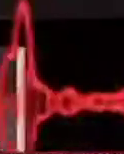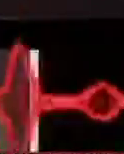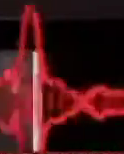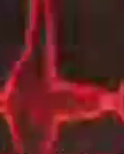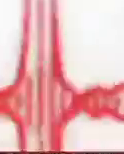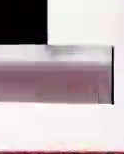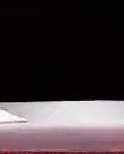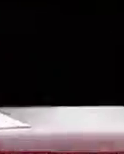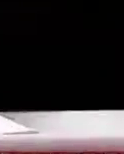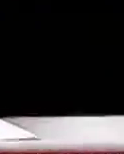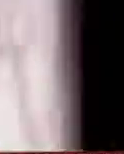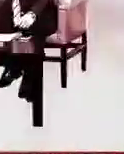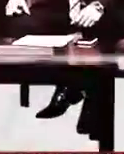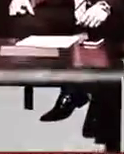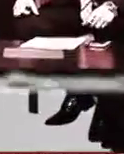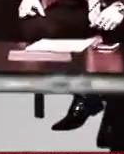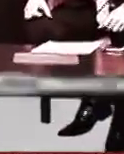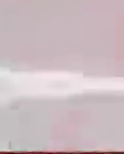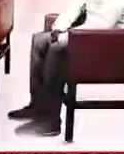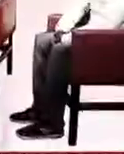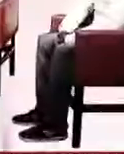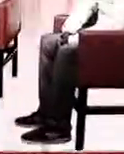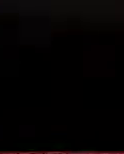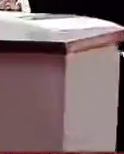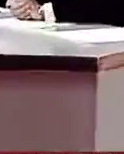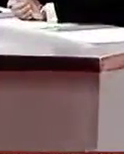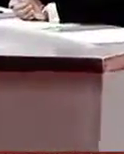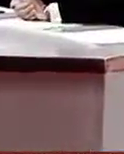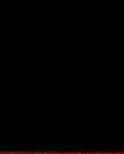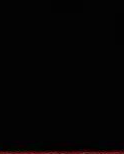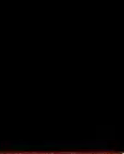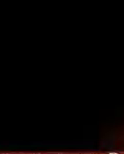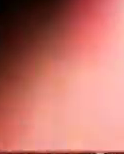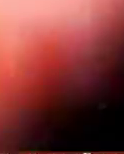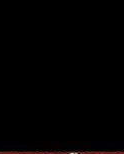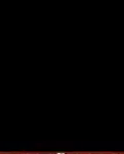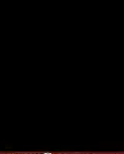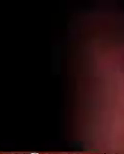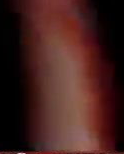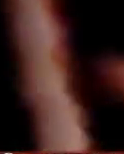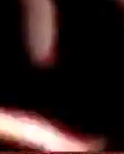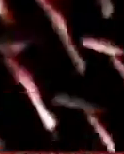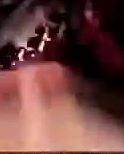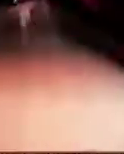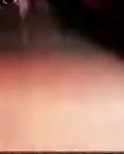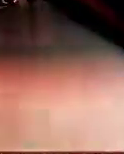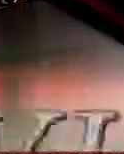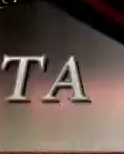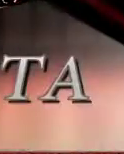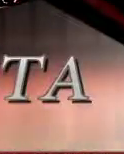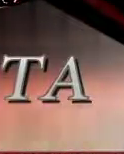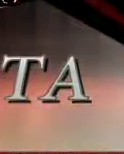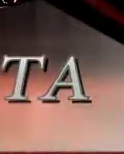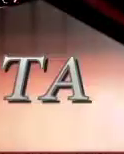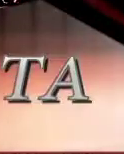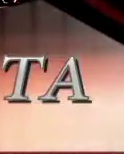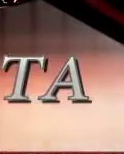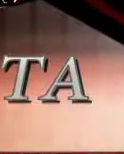Me da mucho gusto que esté aquí en el estudio de México al día. Esta mañana vamos a ver el estudio de México al día.